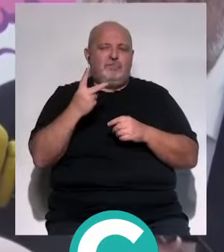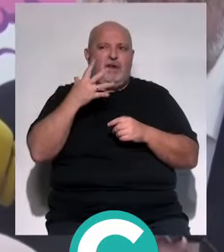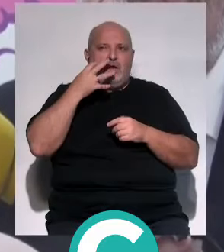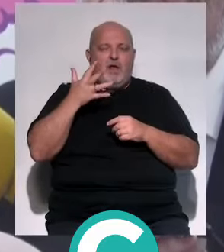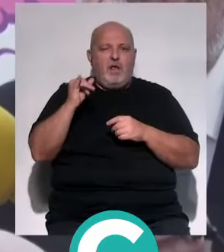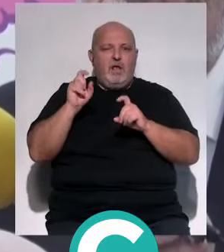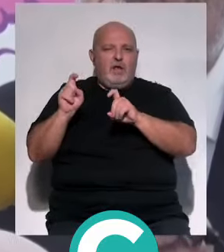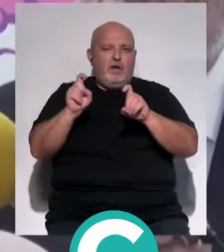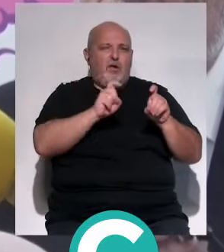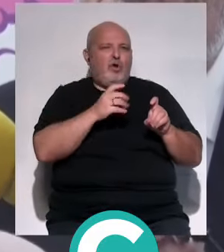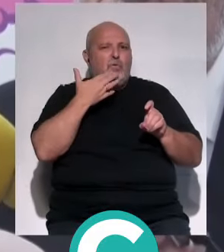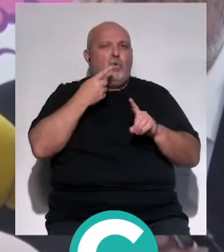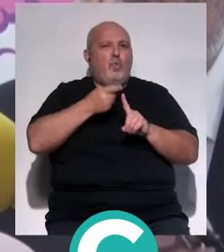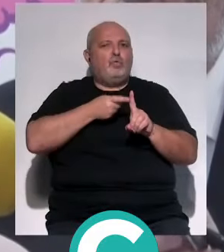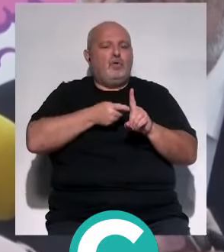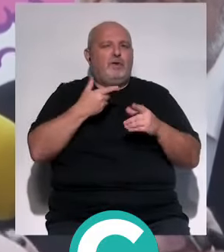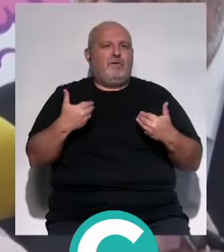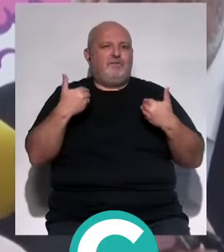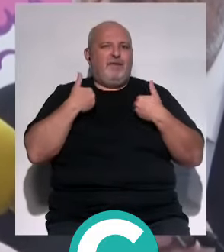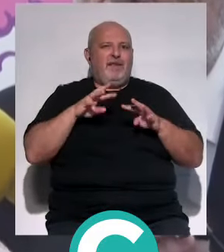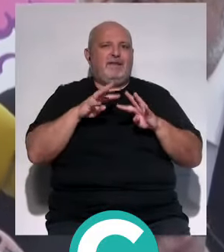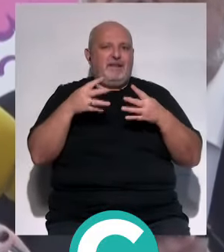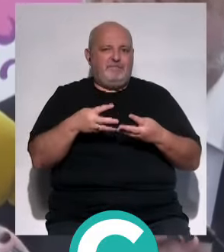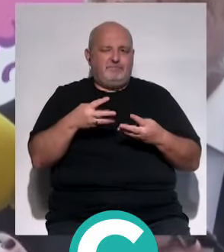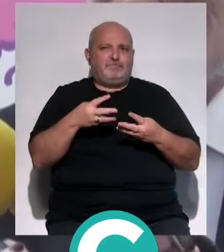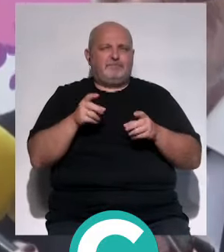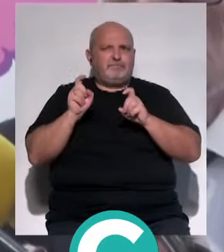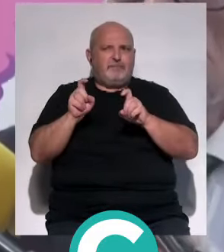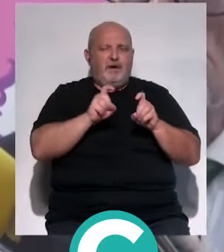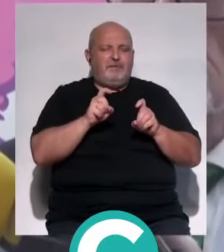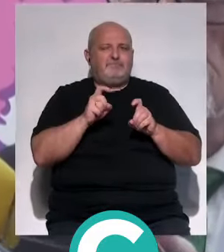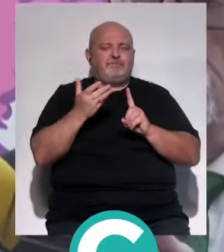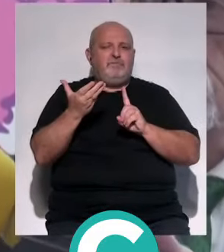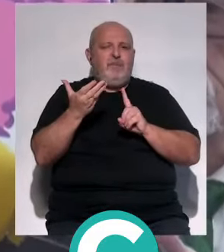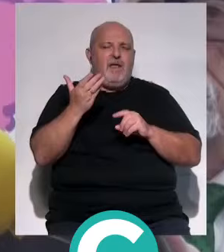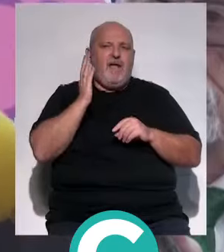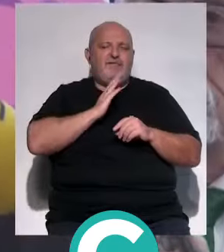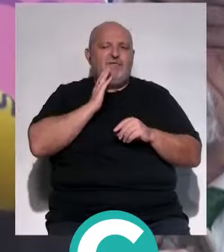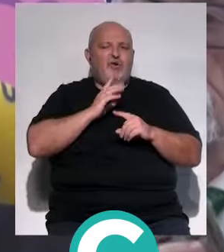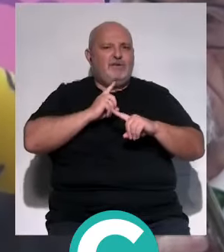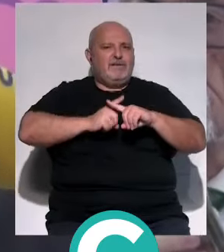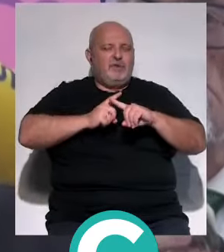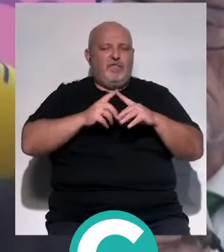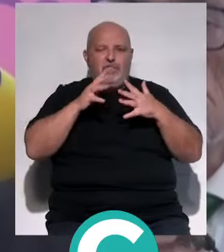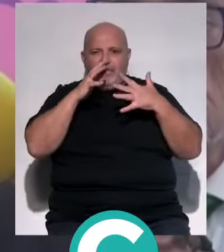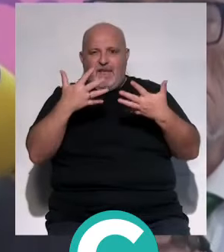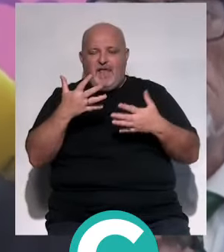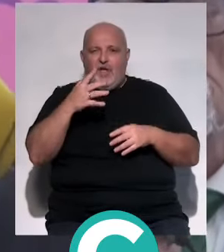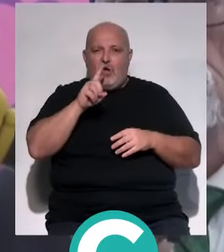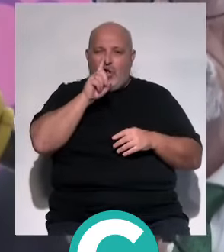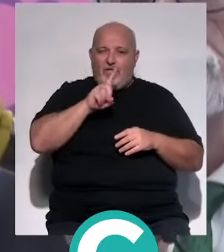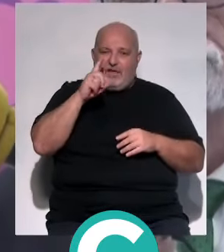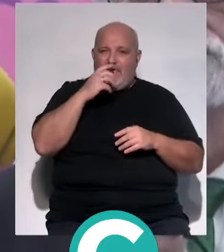en Internet, educar en cómo hacer un uso responsable de Internet, una educación afectiva o sexual. A los 10 o 11 años